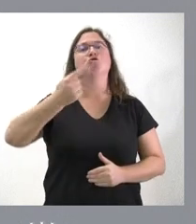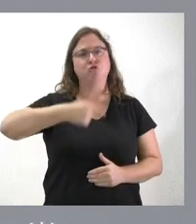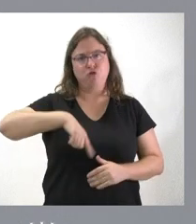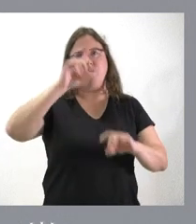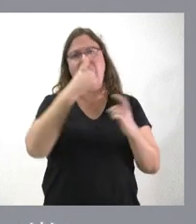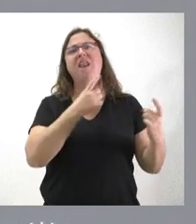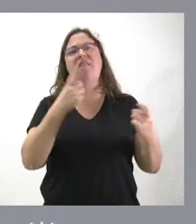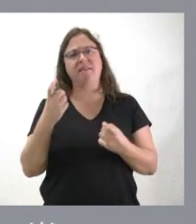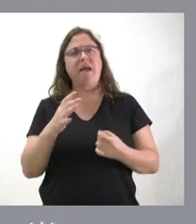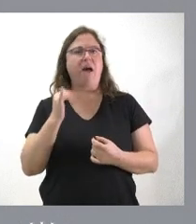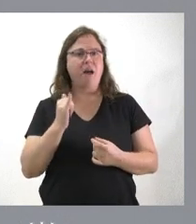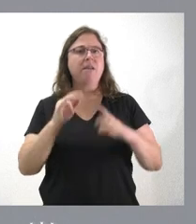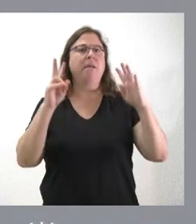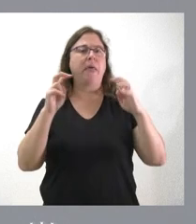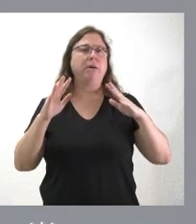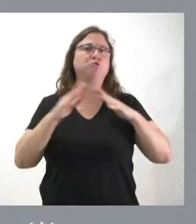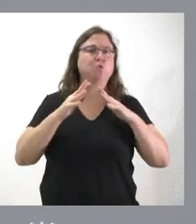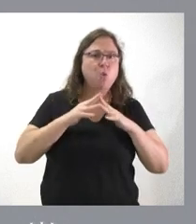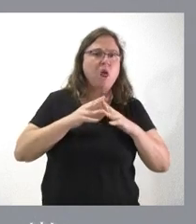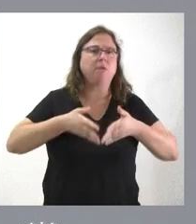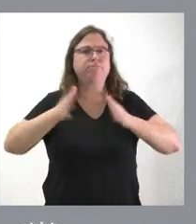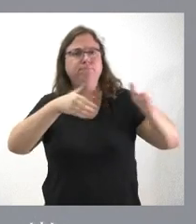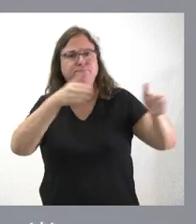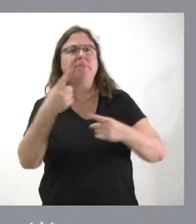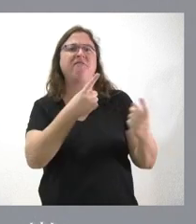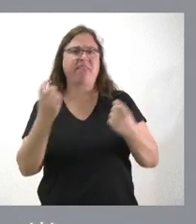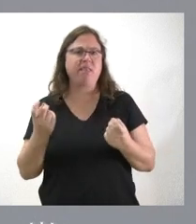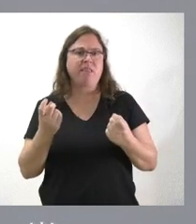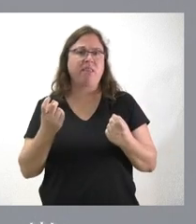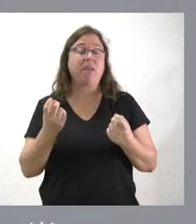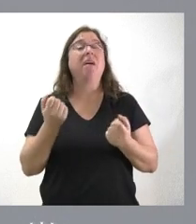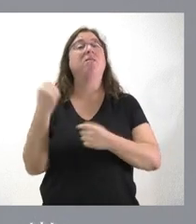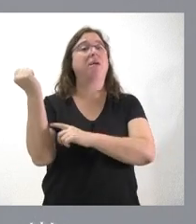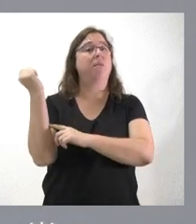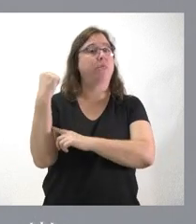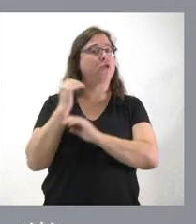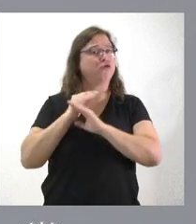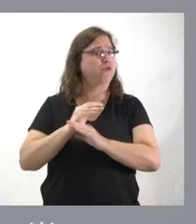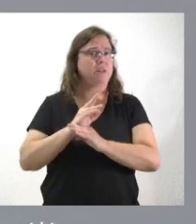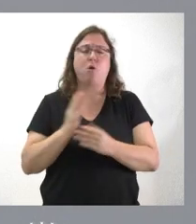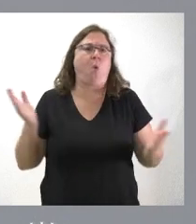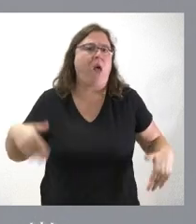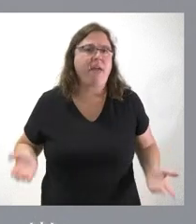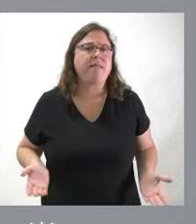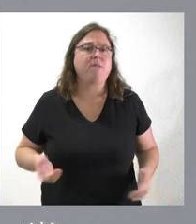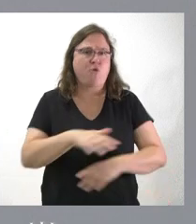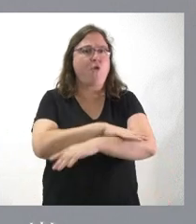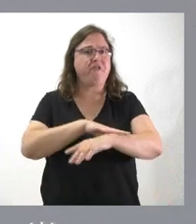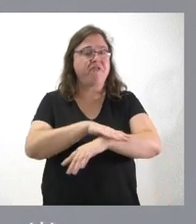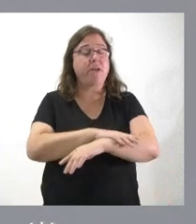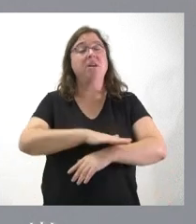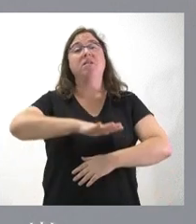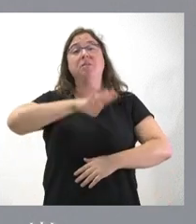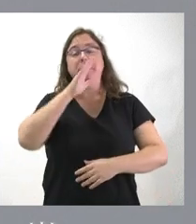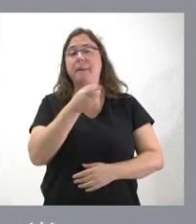necesidades en materia de infraestructuras, aunque no están siendo atendidas de forma suficiente por parte del Gobierno. Por tanto, ante ese